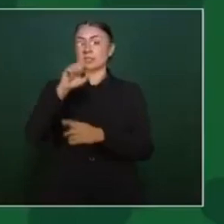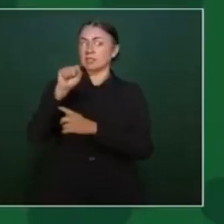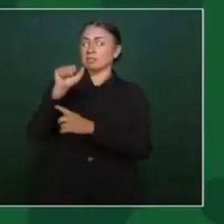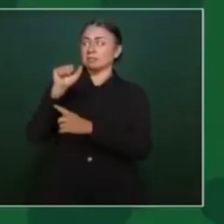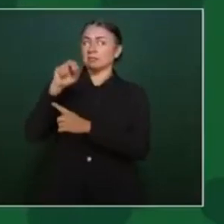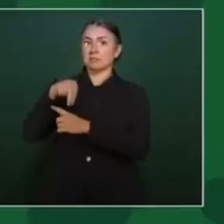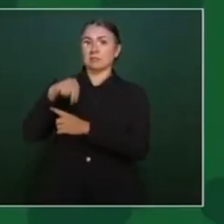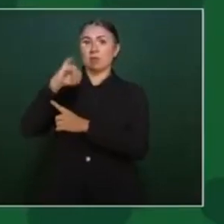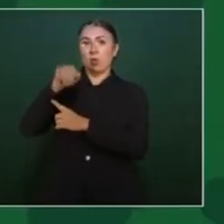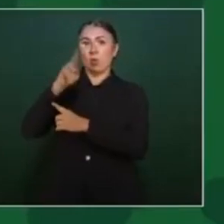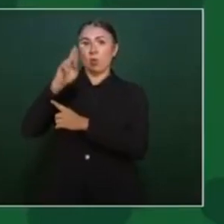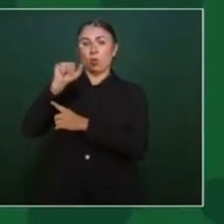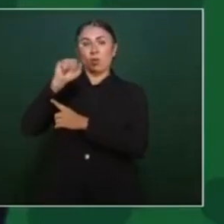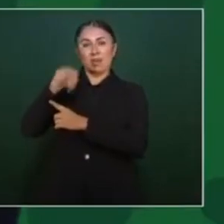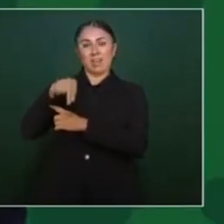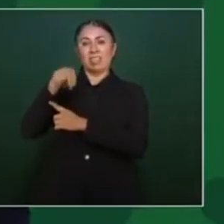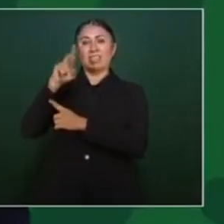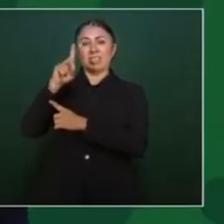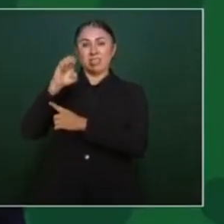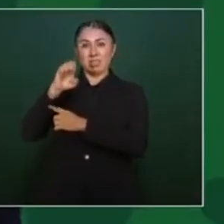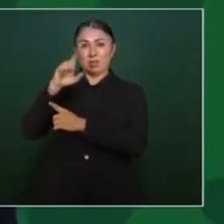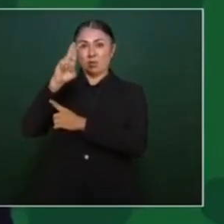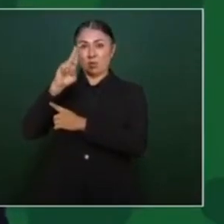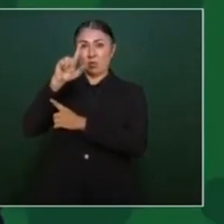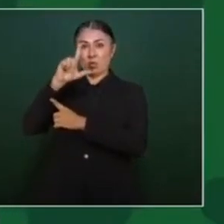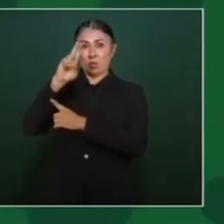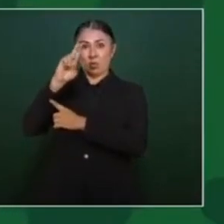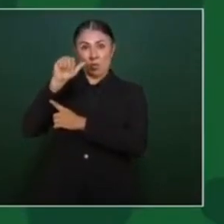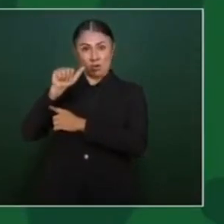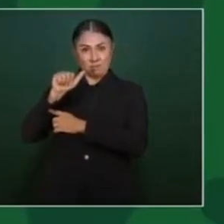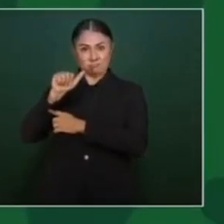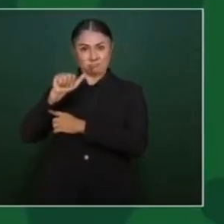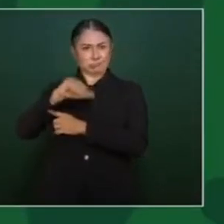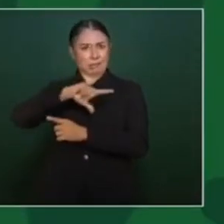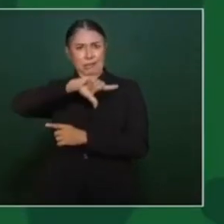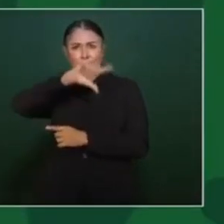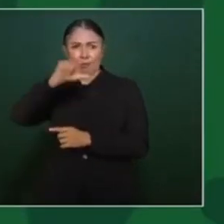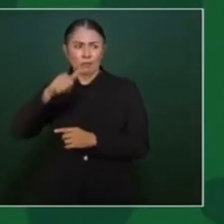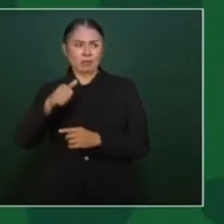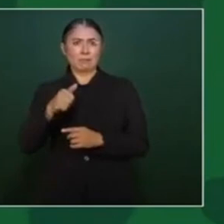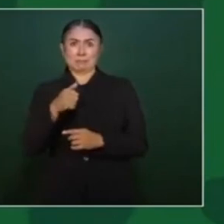hasta que triunfa el movimiento maderista, lo liberan.